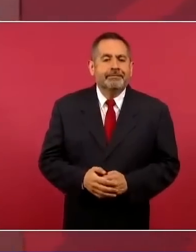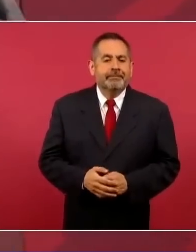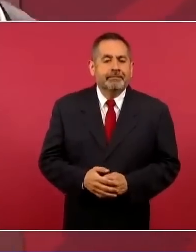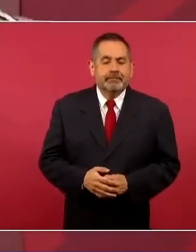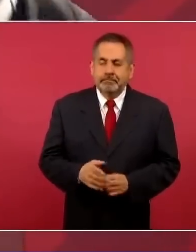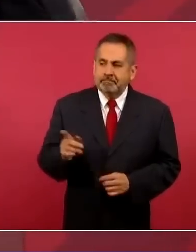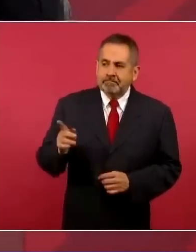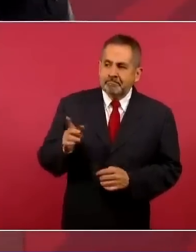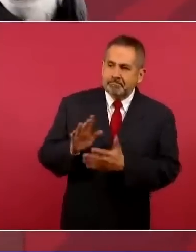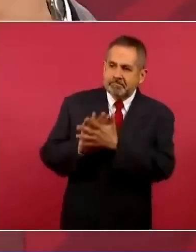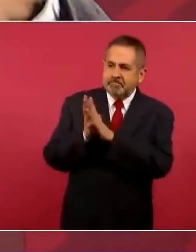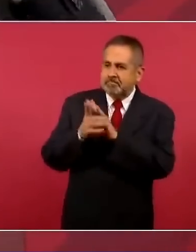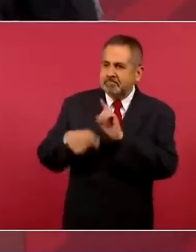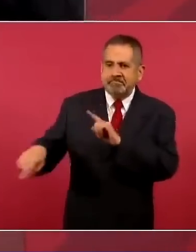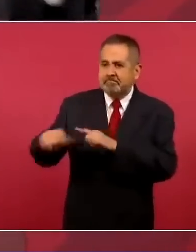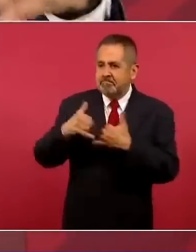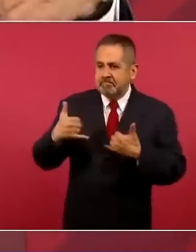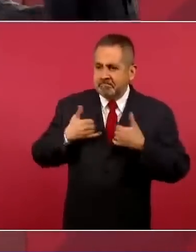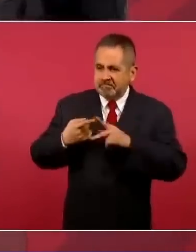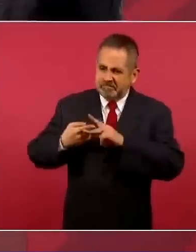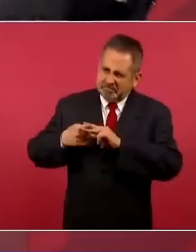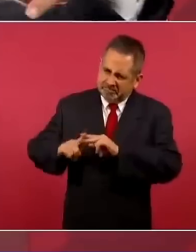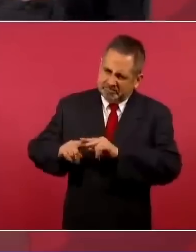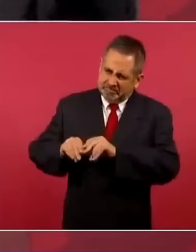lo ya se echó a andar.